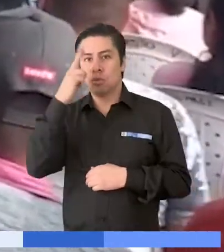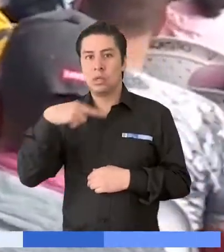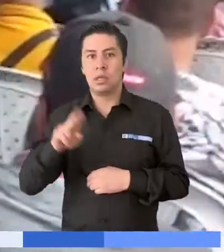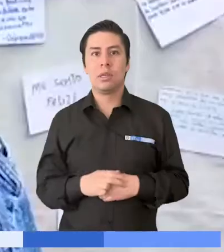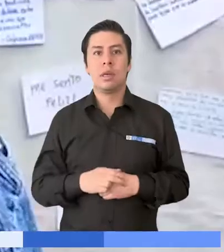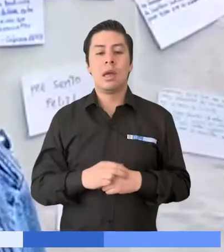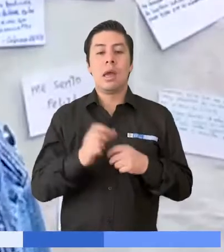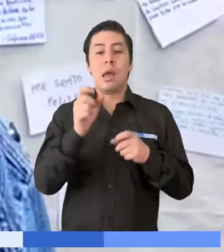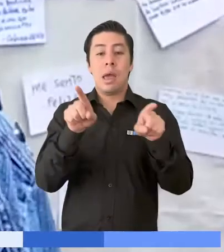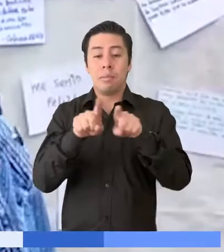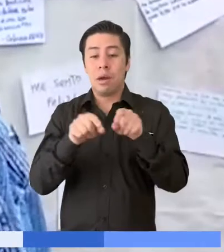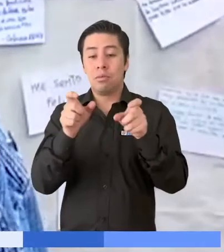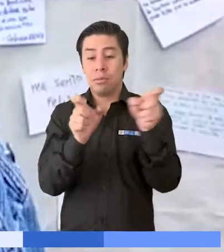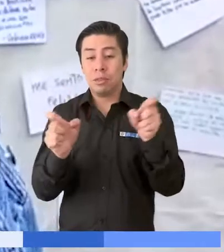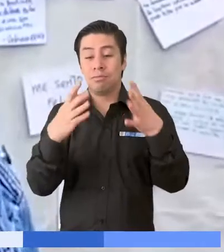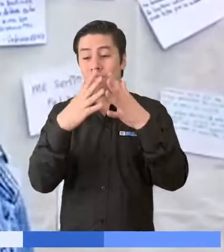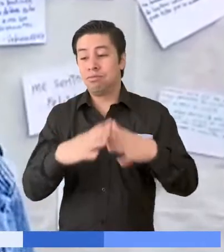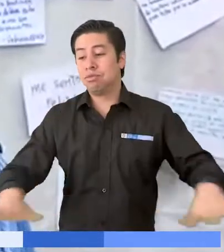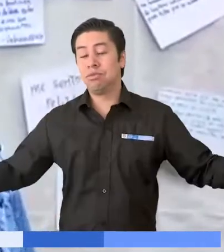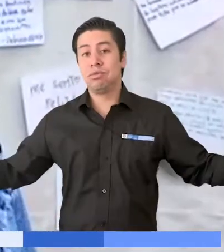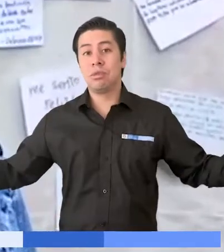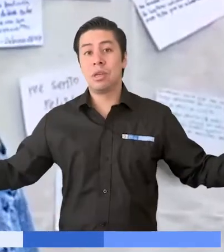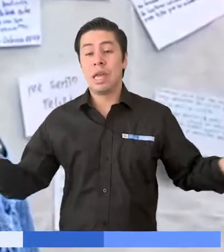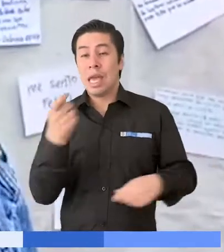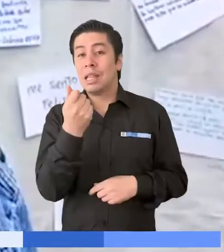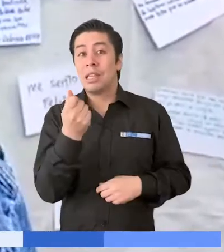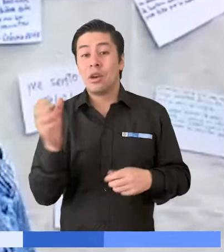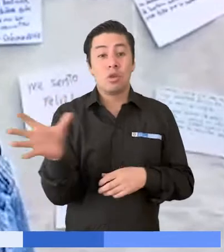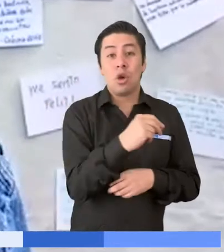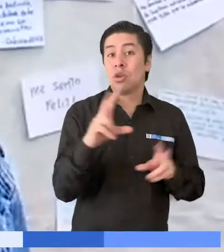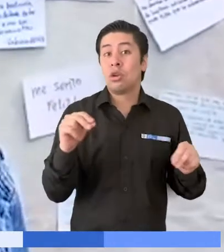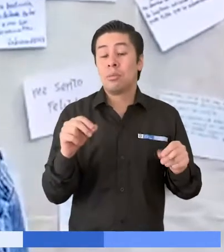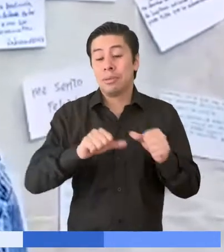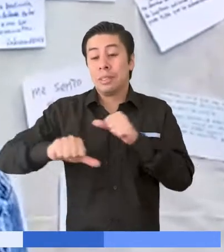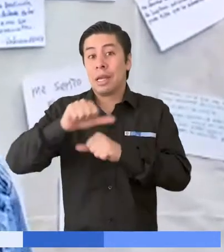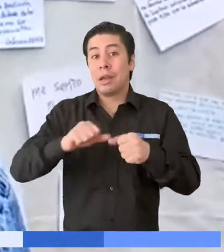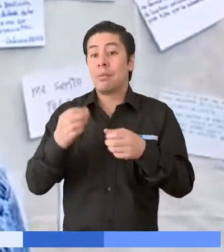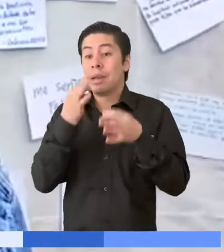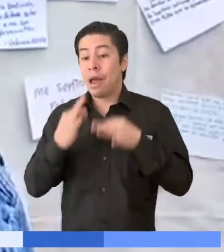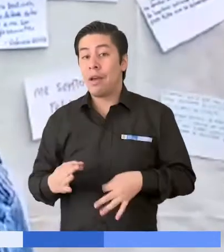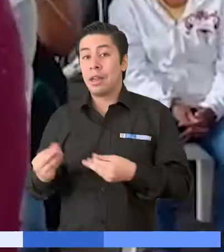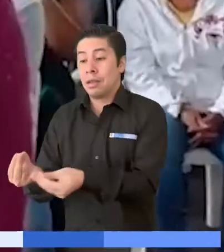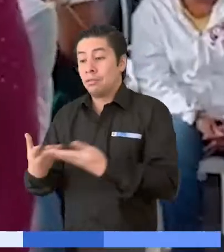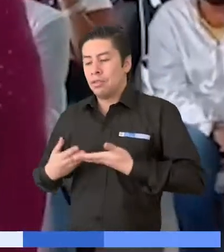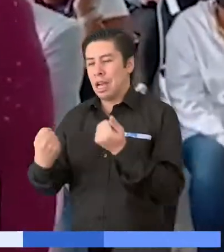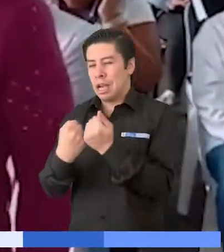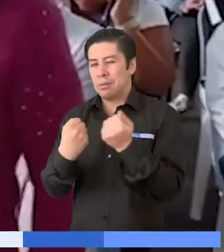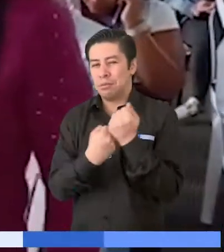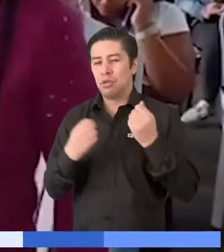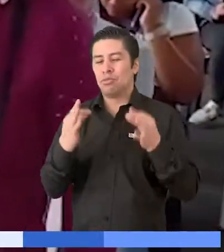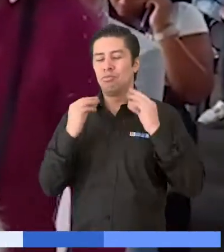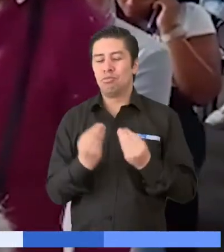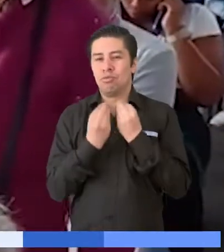Perdimos a mi hermano, el dinero no lo es todo, pero de todas formas a esta realidad de la vida siempre ayuda mucho.